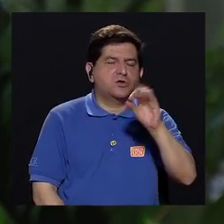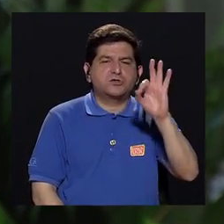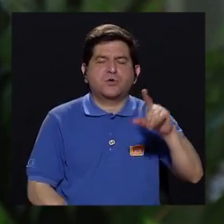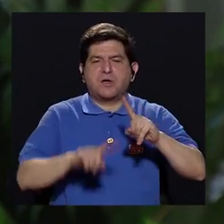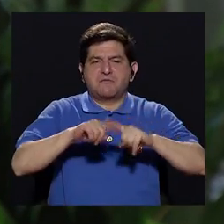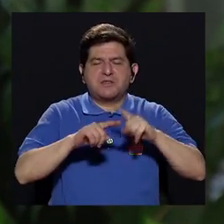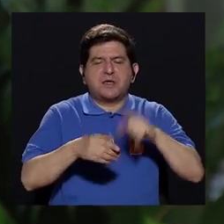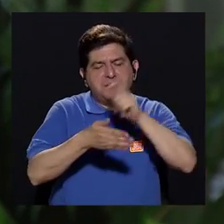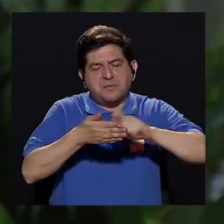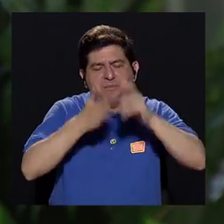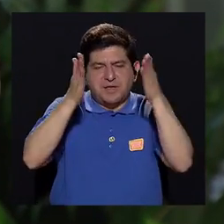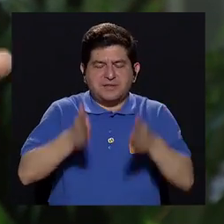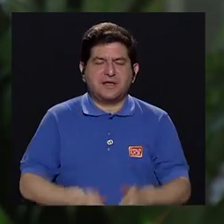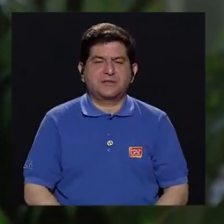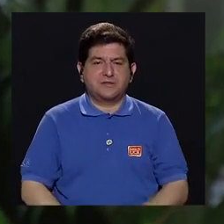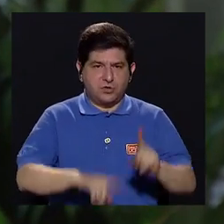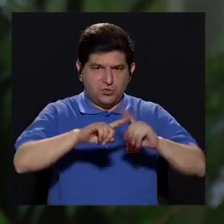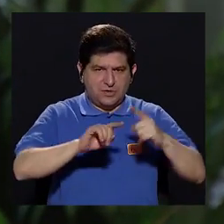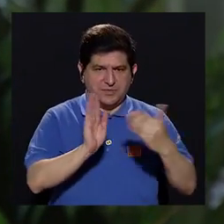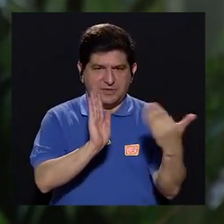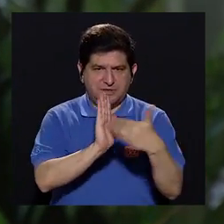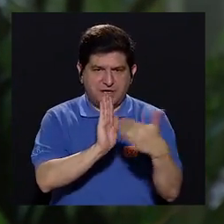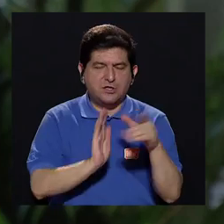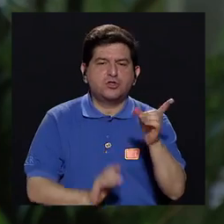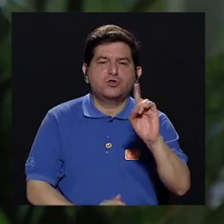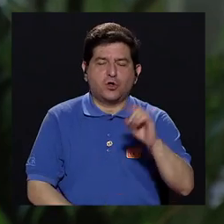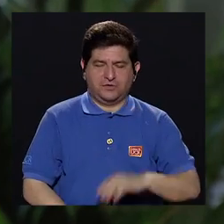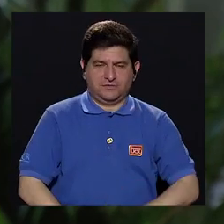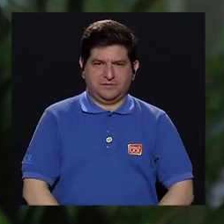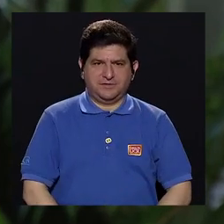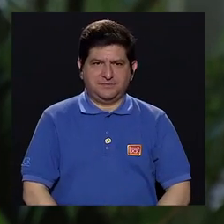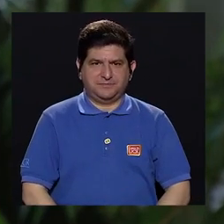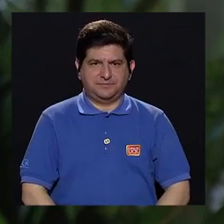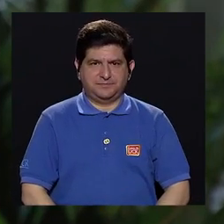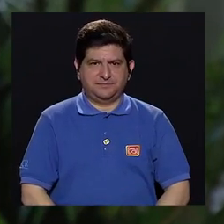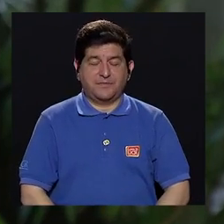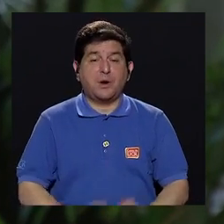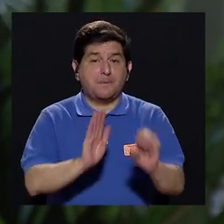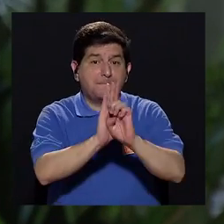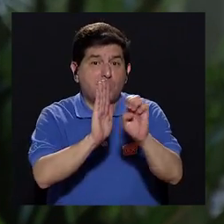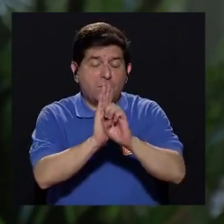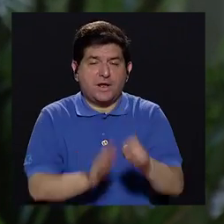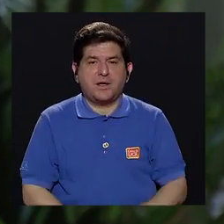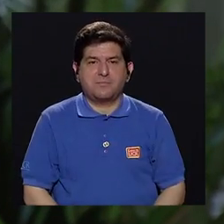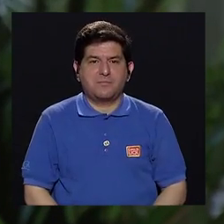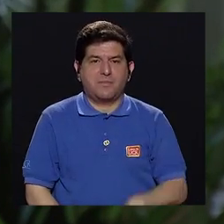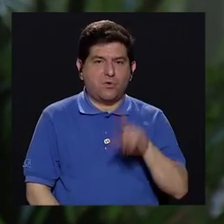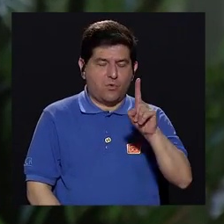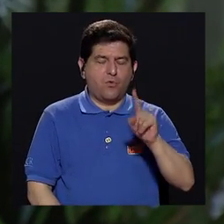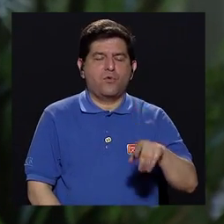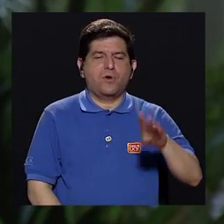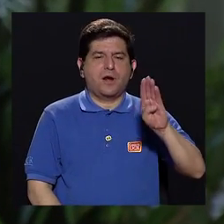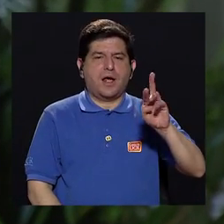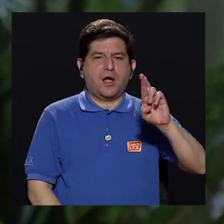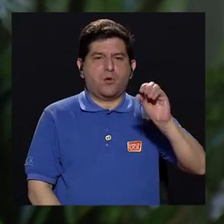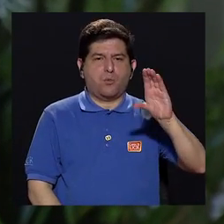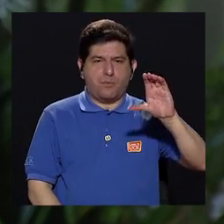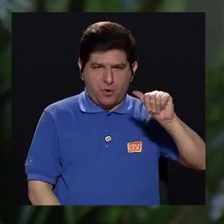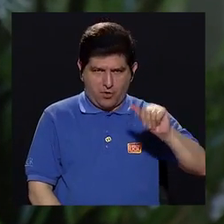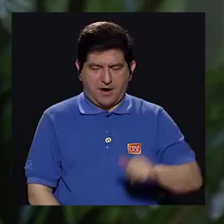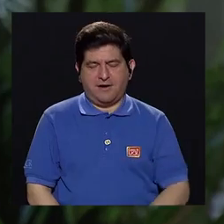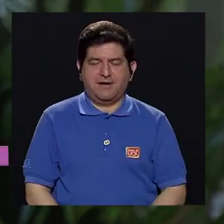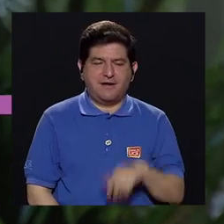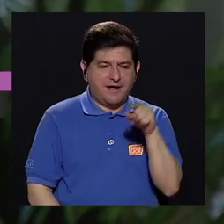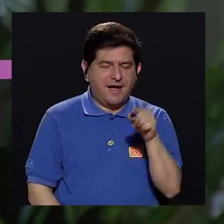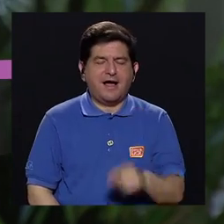autores que usted siga, de acuerdo a donde está la lesión. Entonces, bueno, está la, por ejemplo, afasia de broca. Se dañó